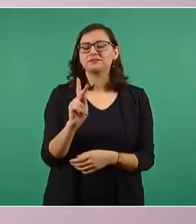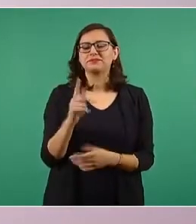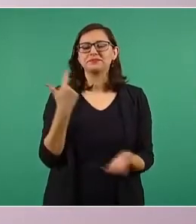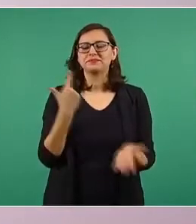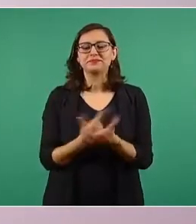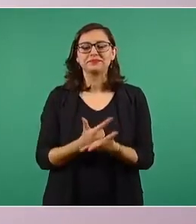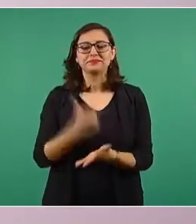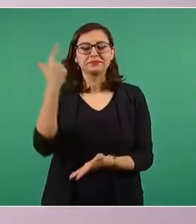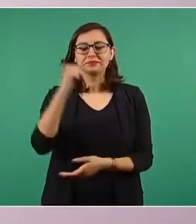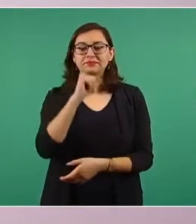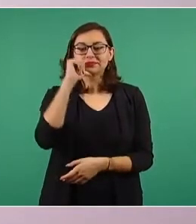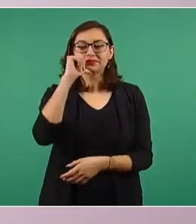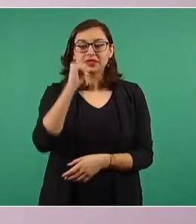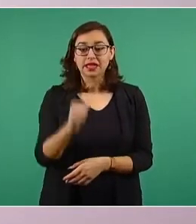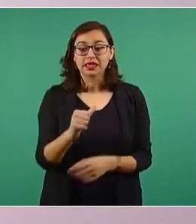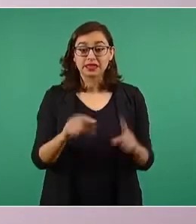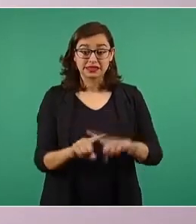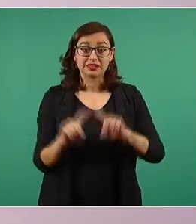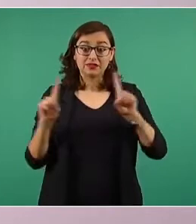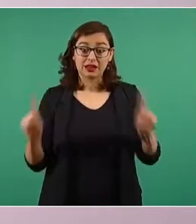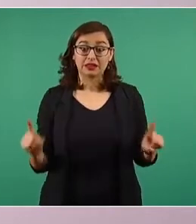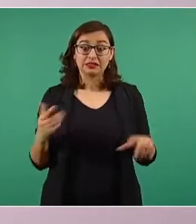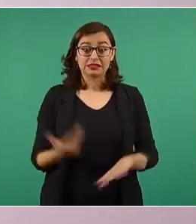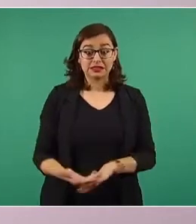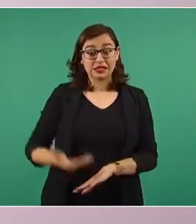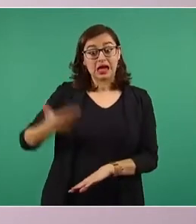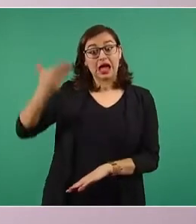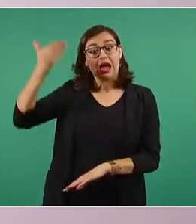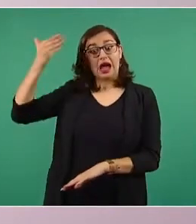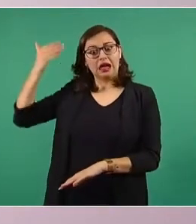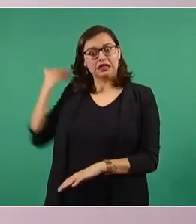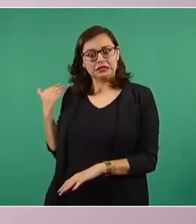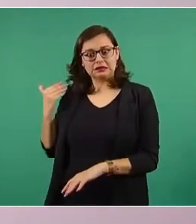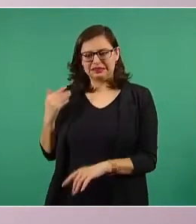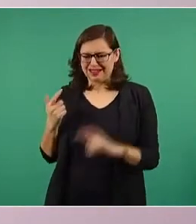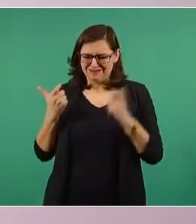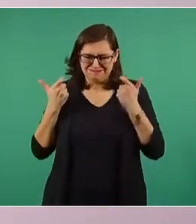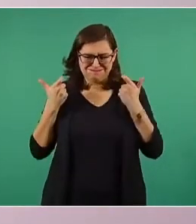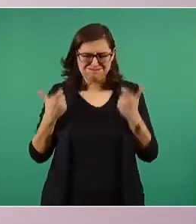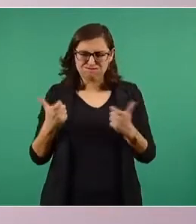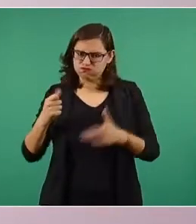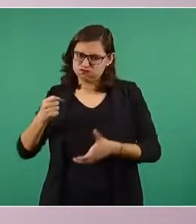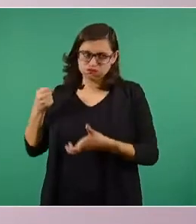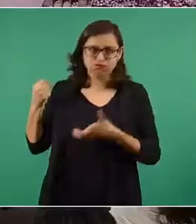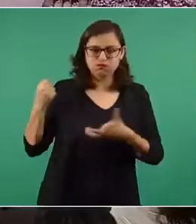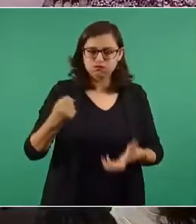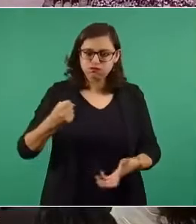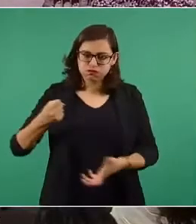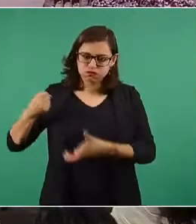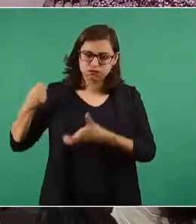como sucedía en tiempos pasados.